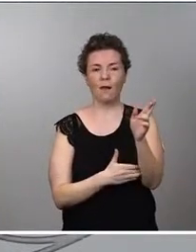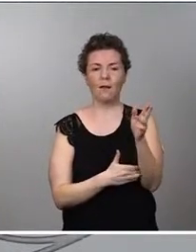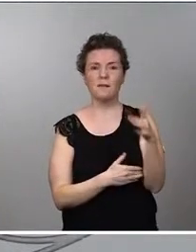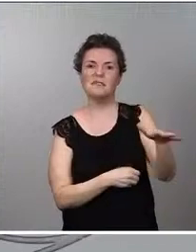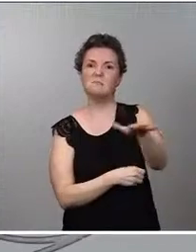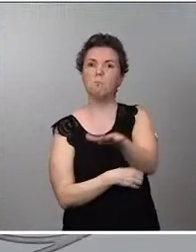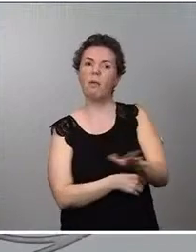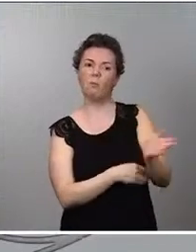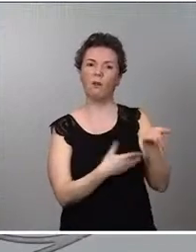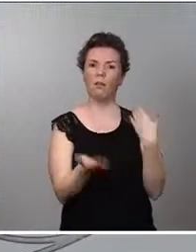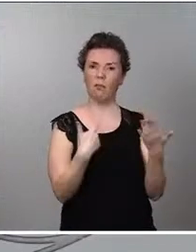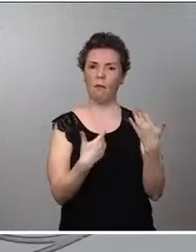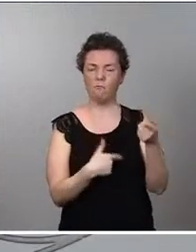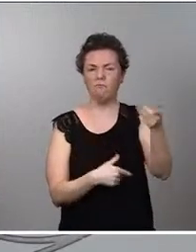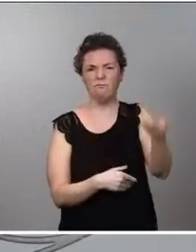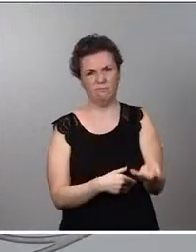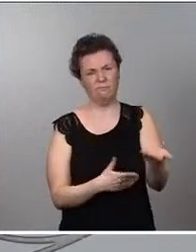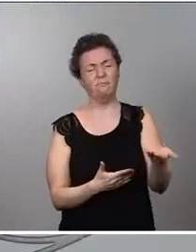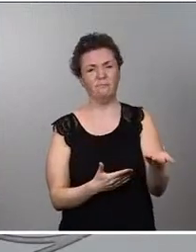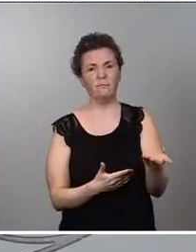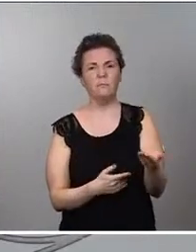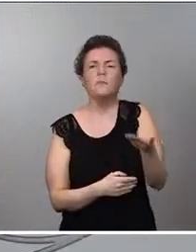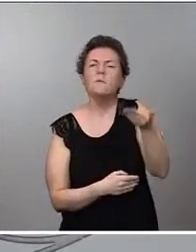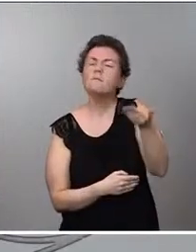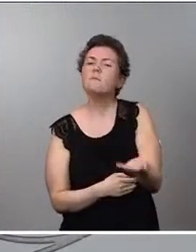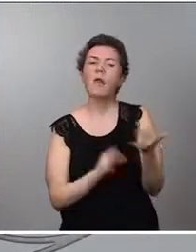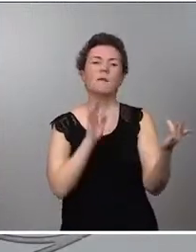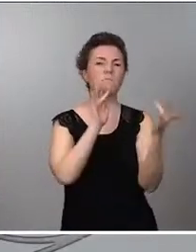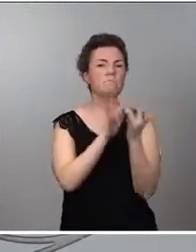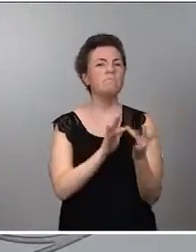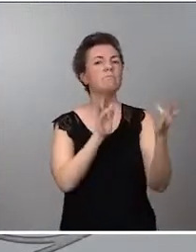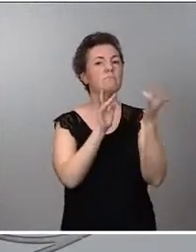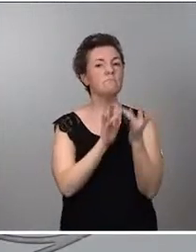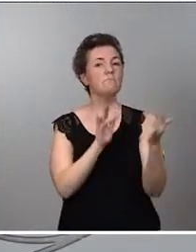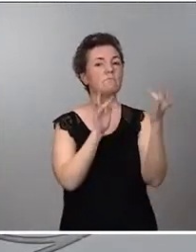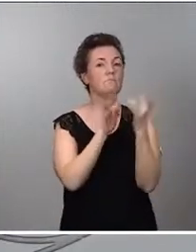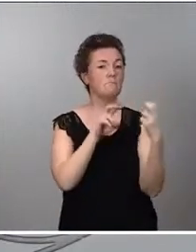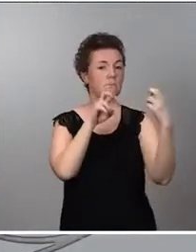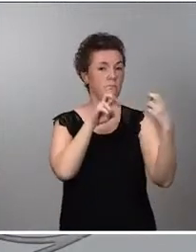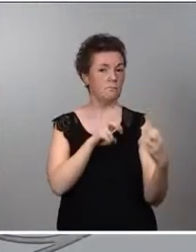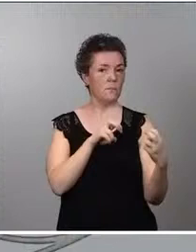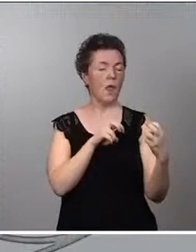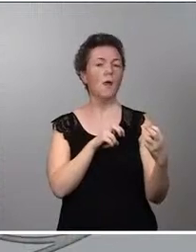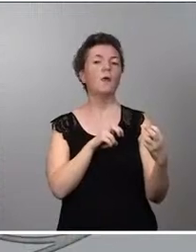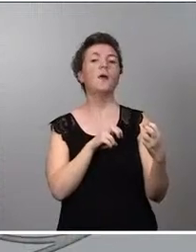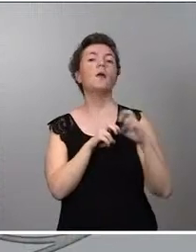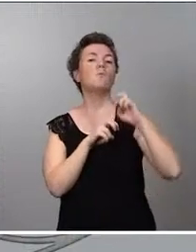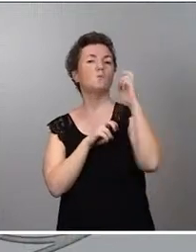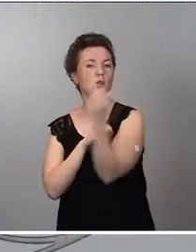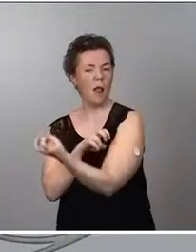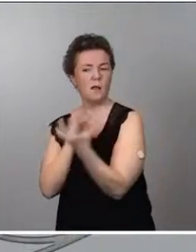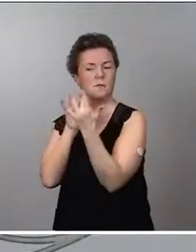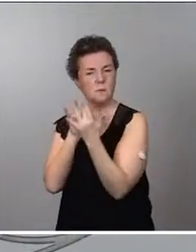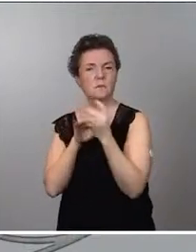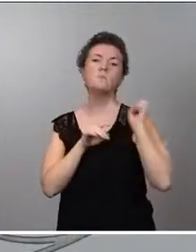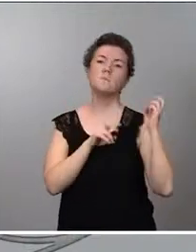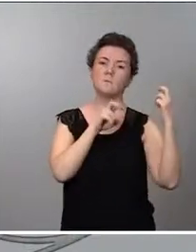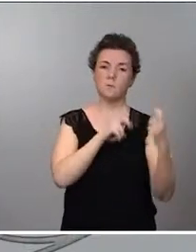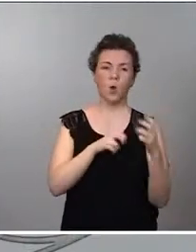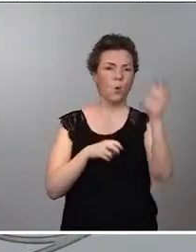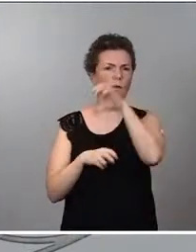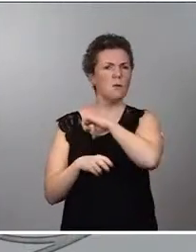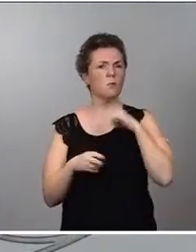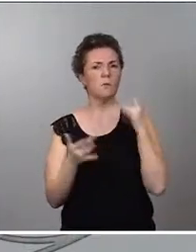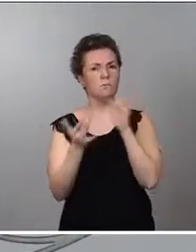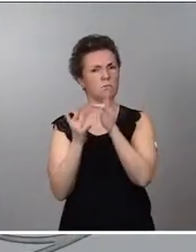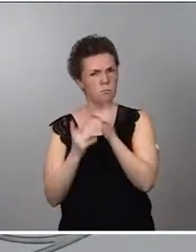diálogo fundamental. Tan importante las relaciones multilaterales como las relaciones bilaterales, que lo tenemos con todas las comunidades autónomas. Desde